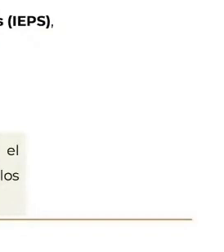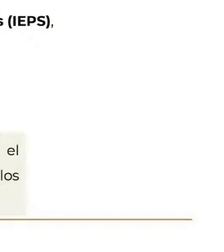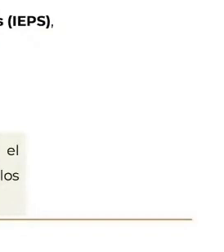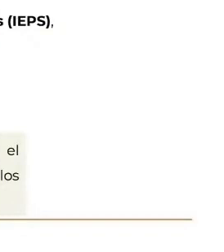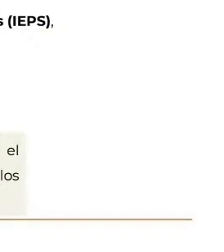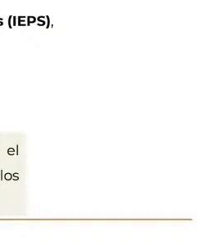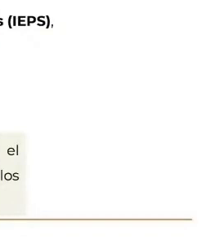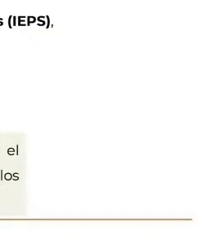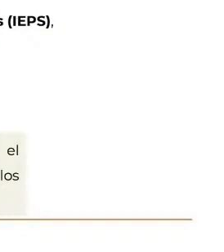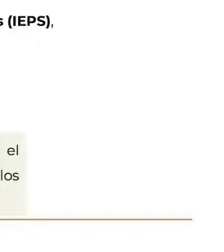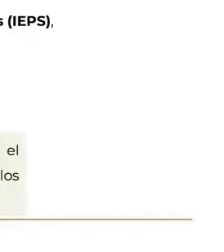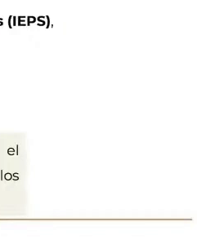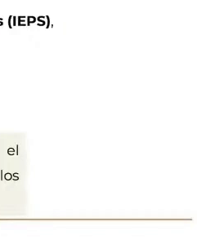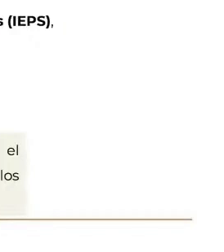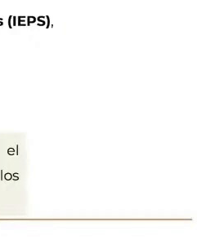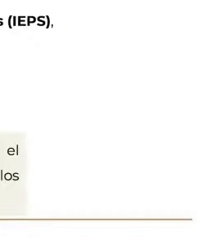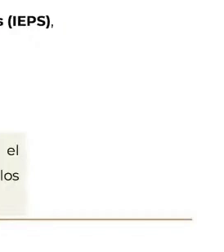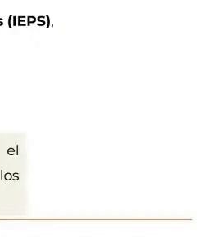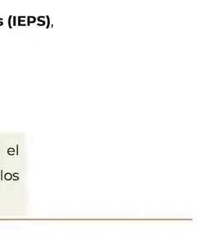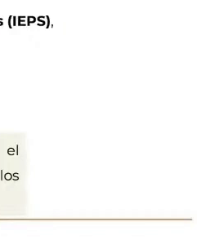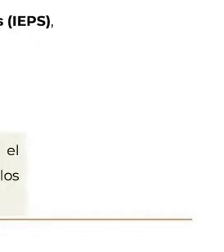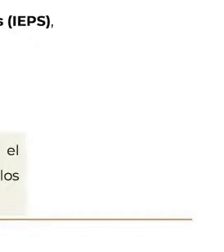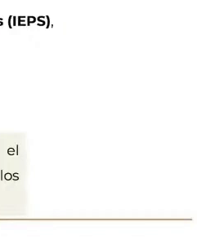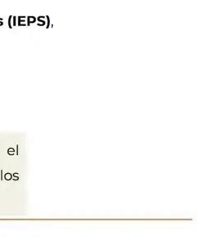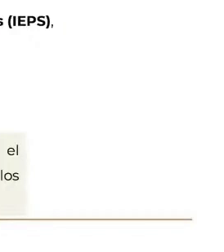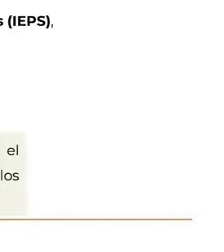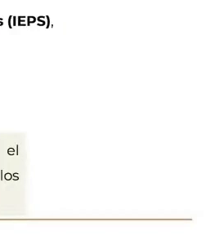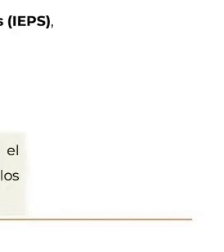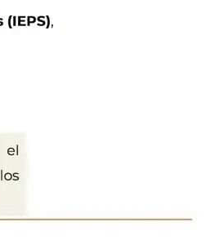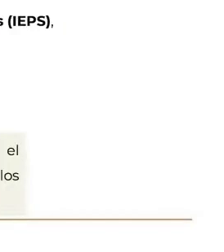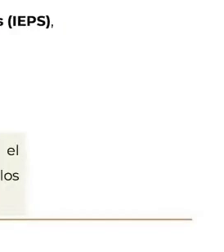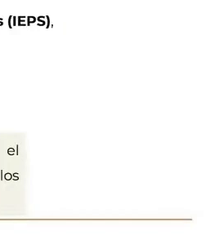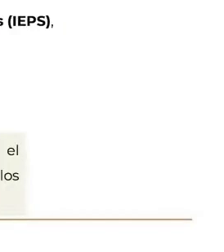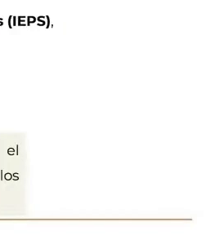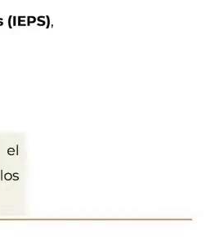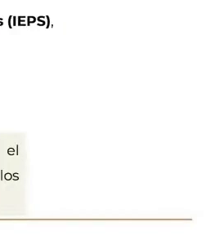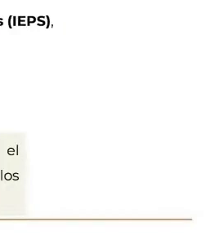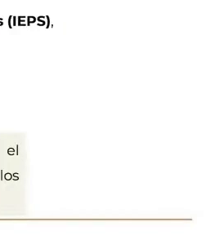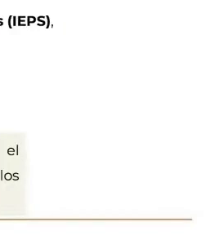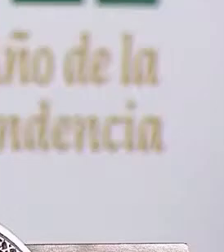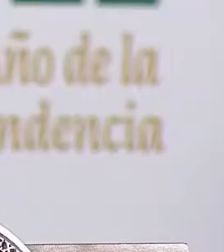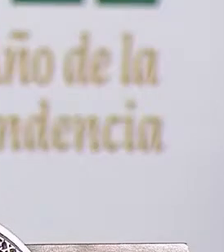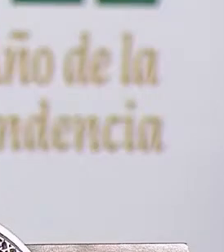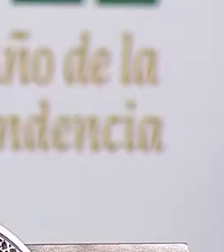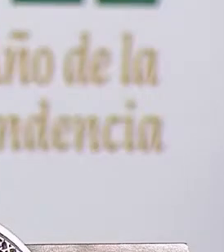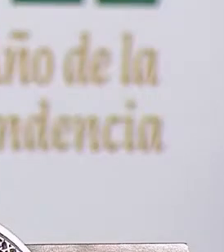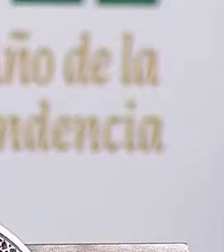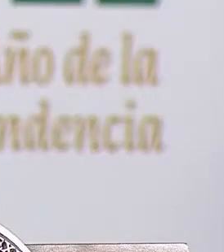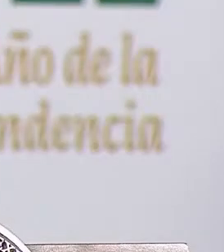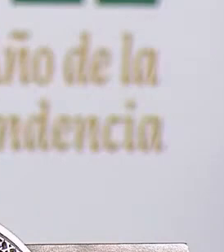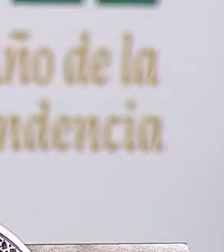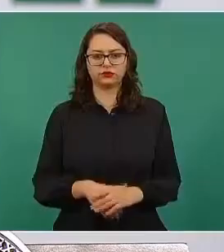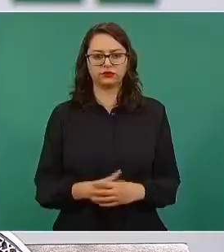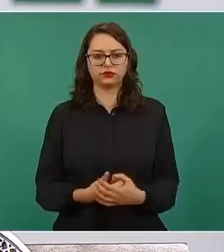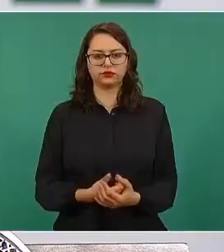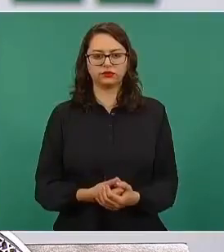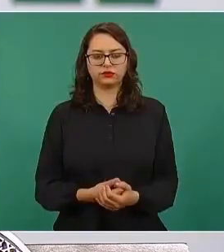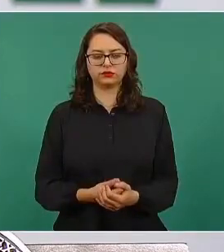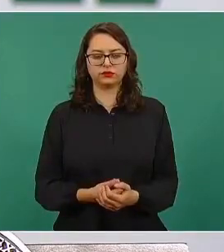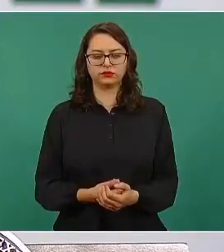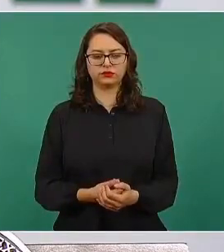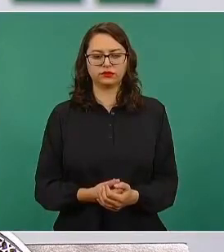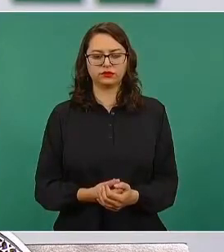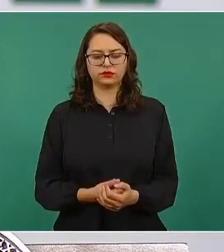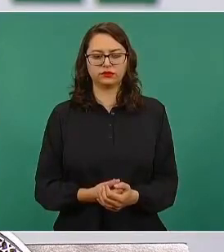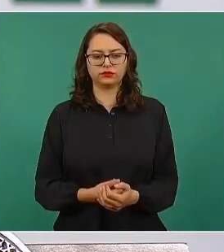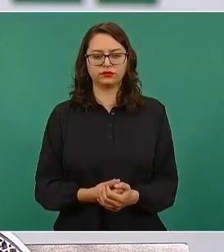municipios. En segundo término, tenemos, como ya señalaba, el 100 por ciento del Fondo de Fomento Municipal, va íntegro